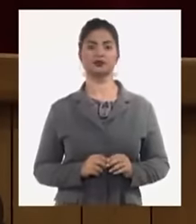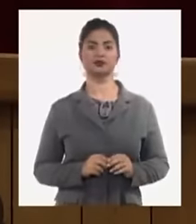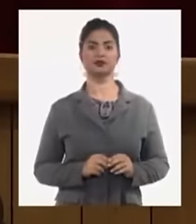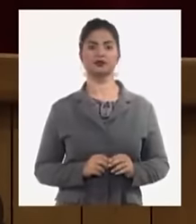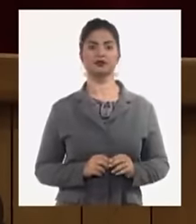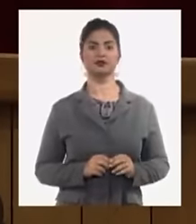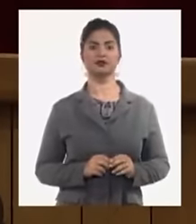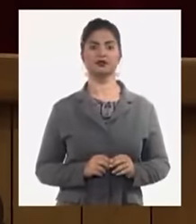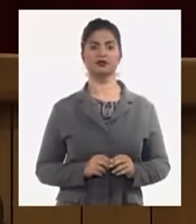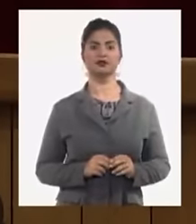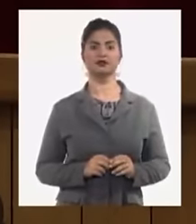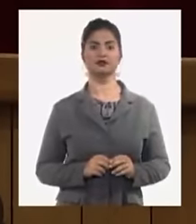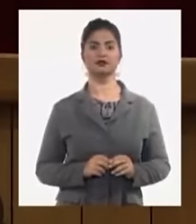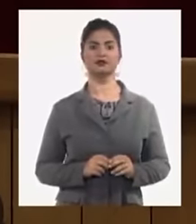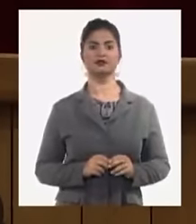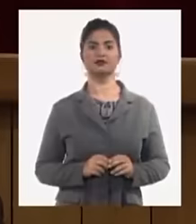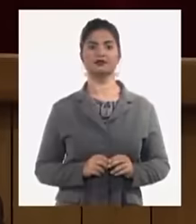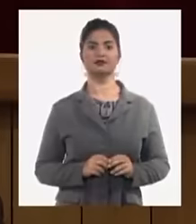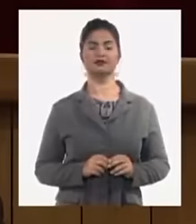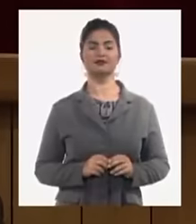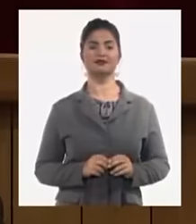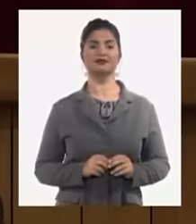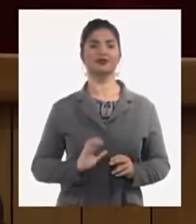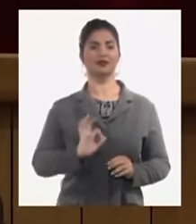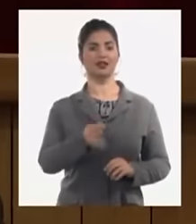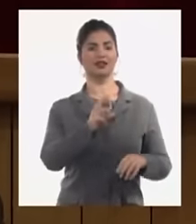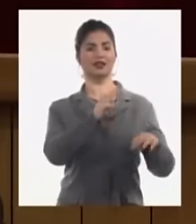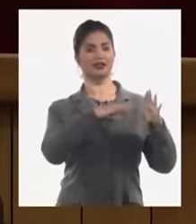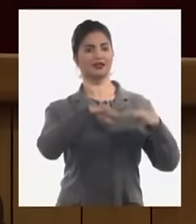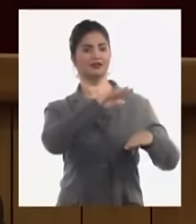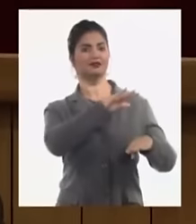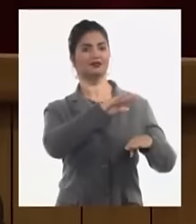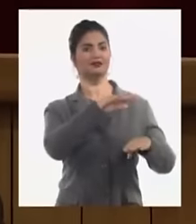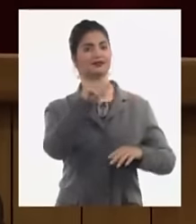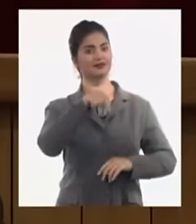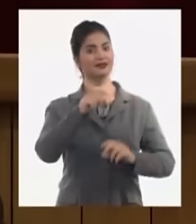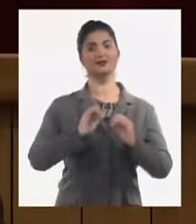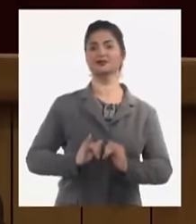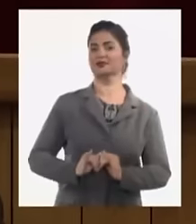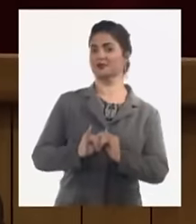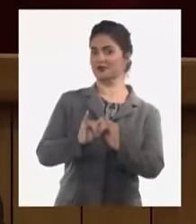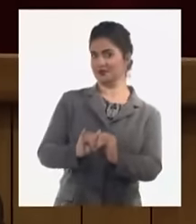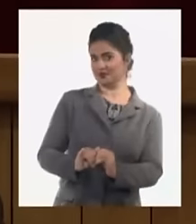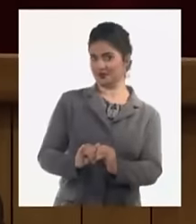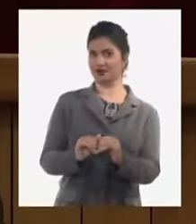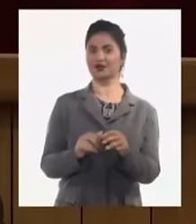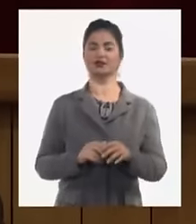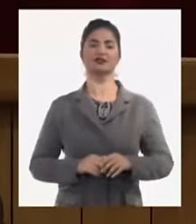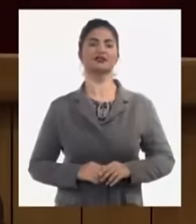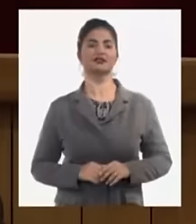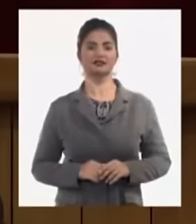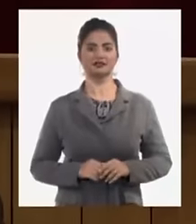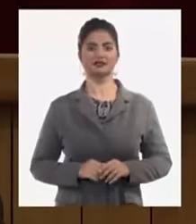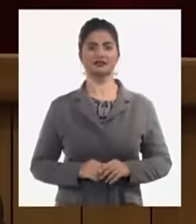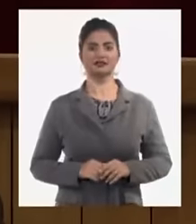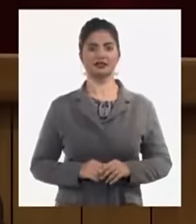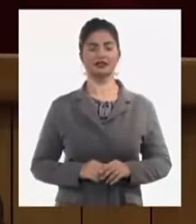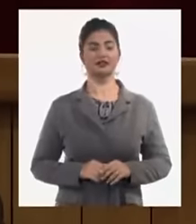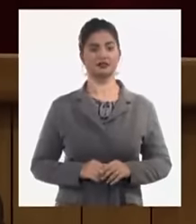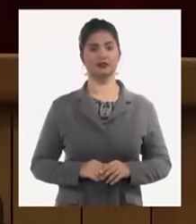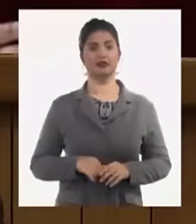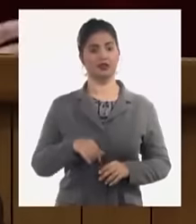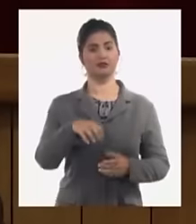revolución que el primer ministro va a cerrar no sé qué cosa ha hablado de que de que